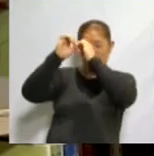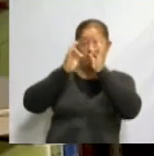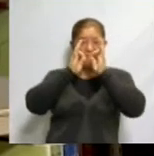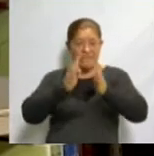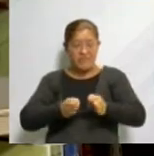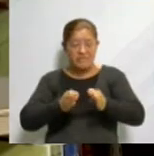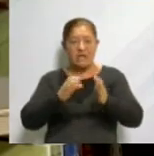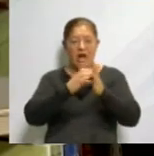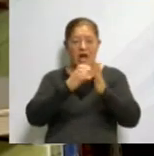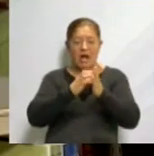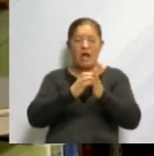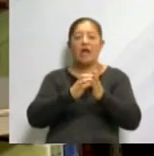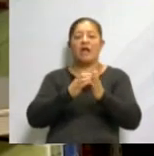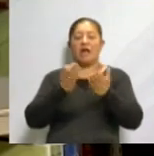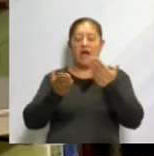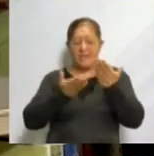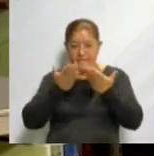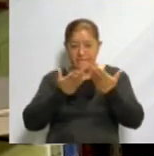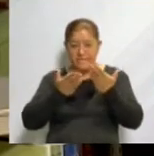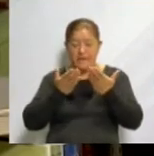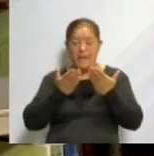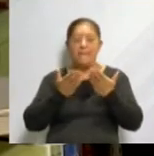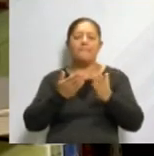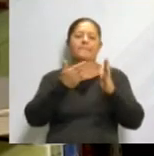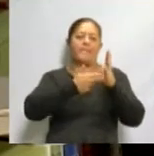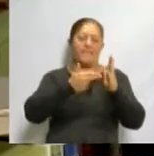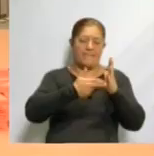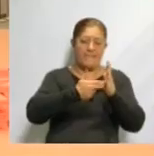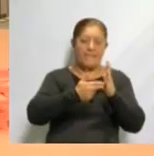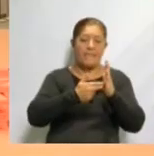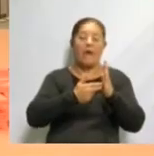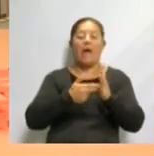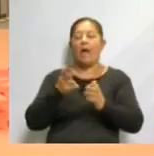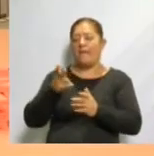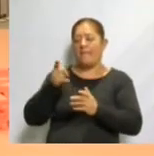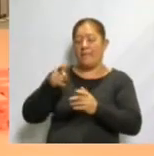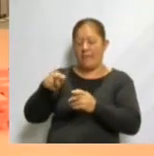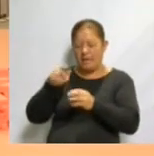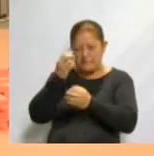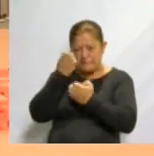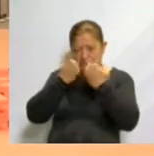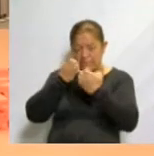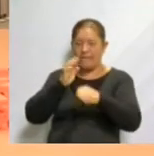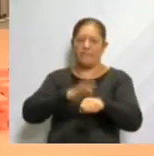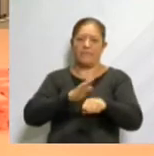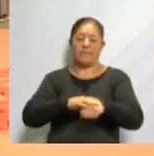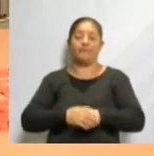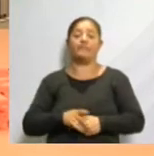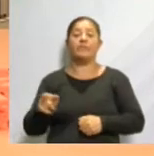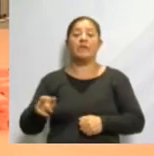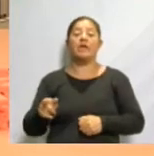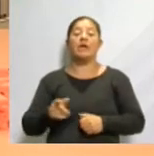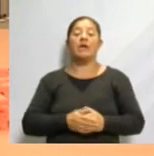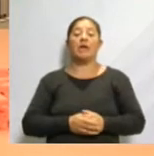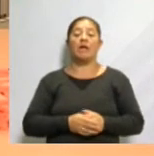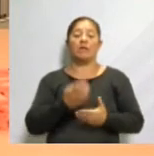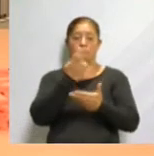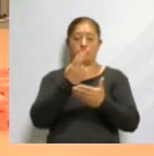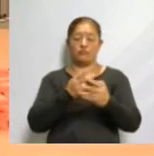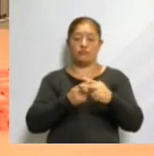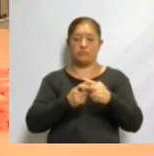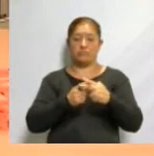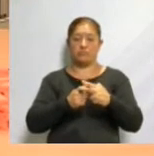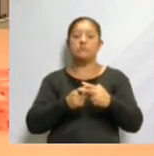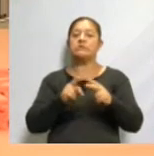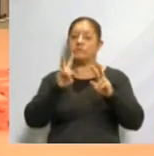cartografía, mecánica, balística, entre otras disciplinas. El cuerpo geométrico es un cuerpo real considerado tan